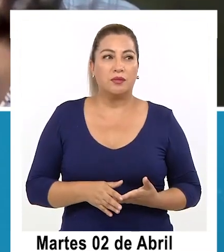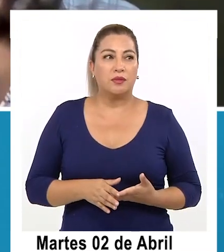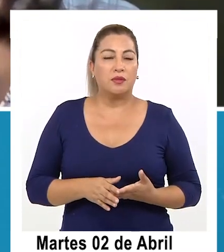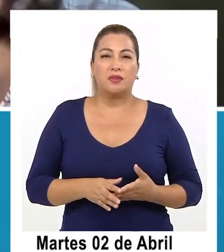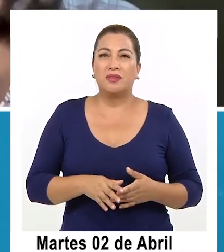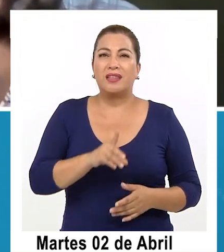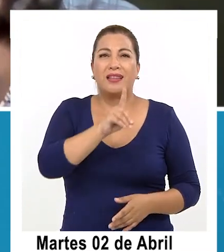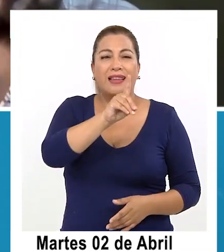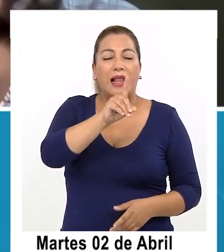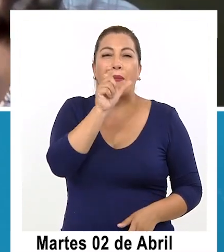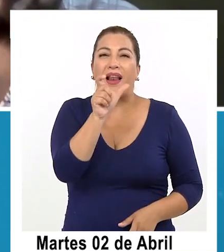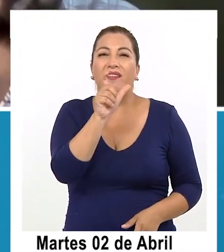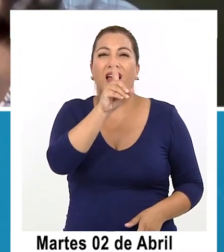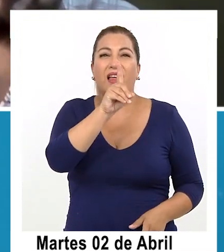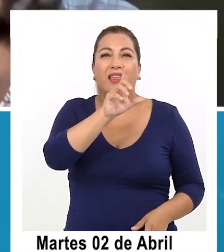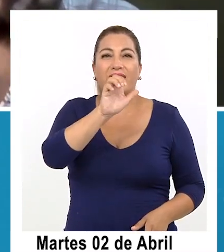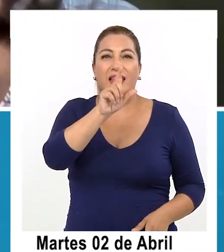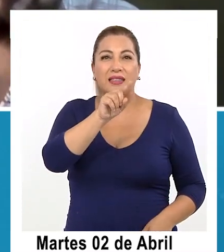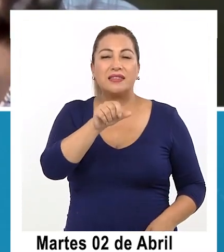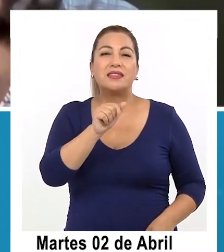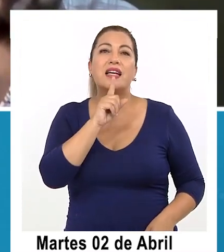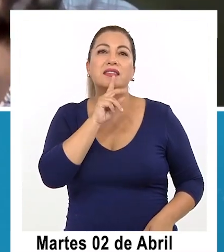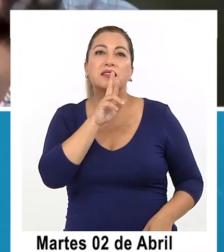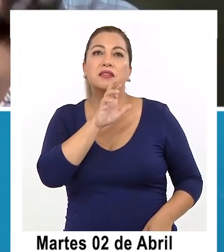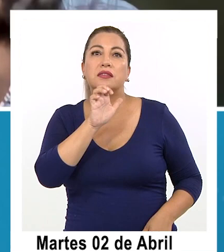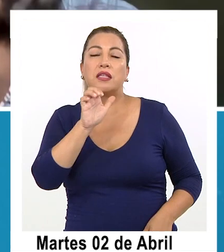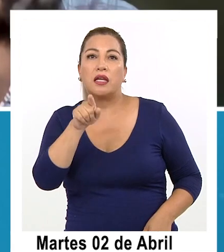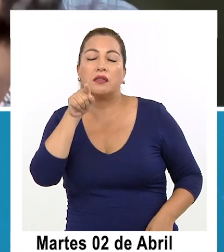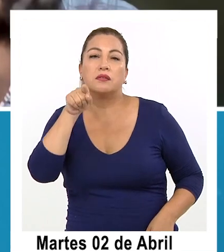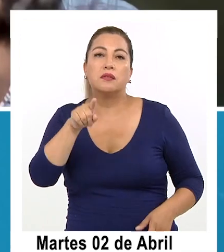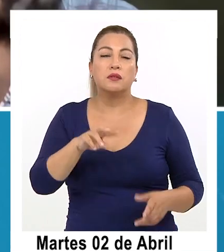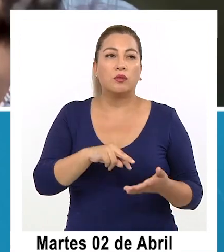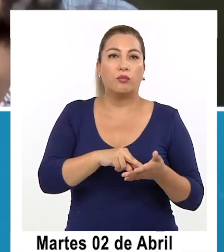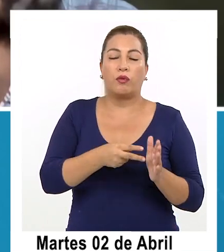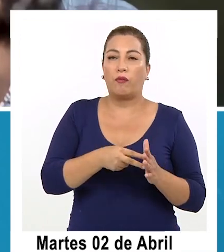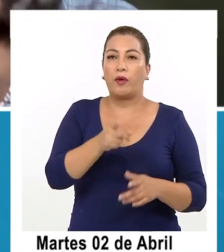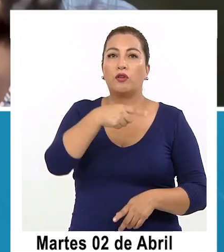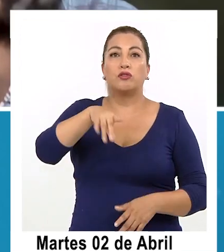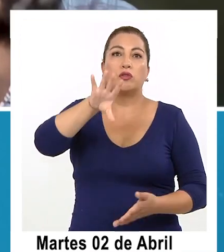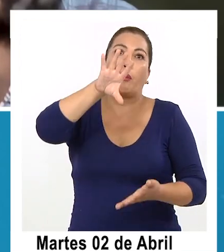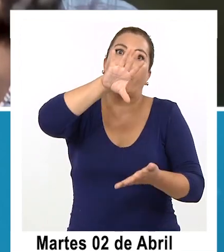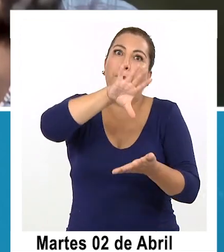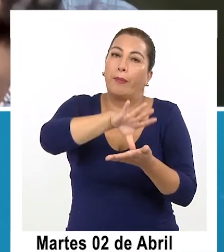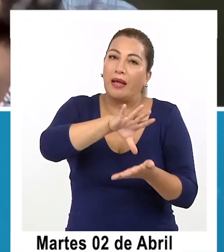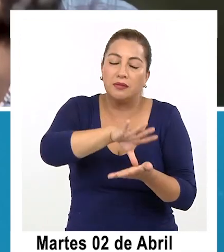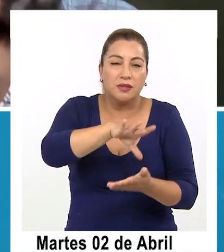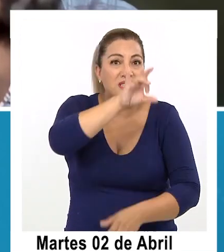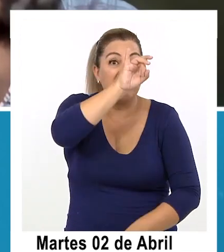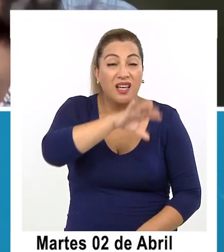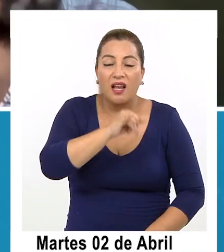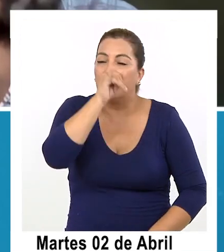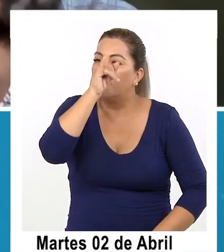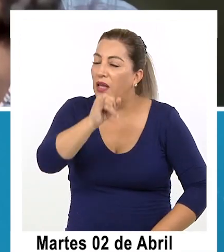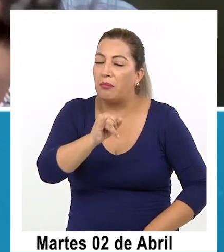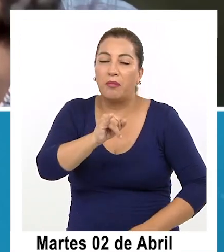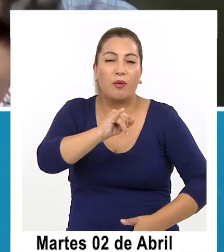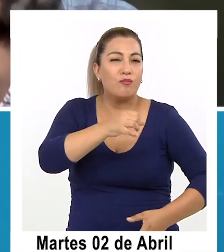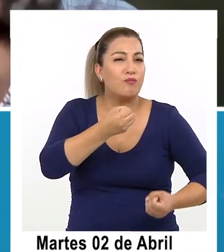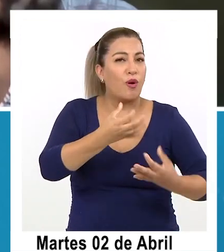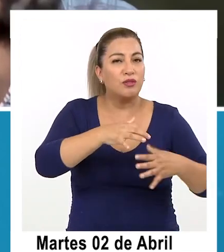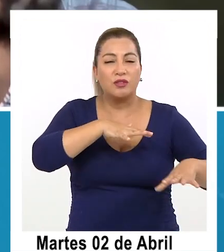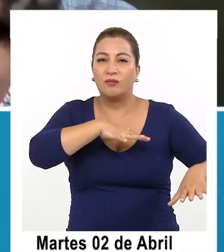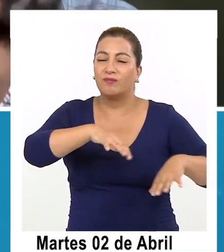desastre tienen que darse ciertas condiciones primero hay una amenaza que nosotros somos un país expuesto a sismos ya segundo hay